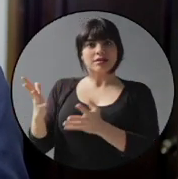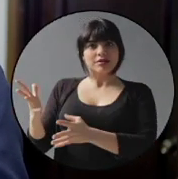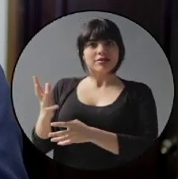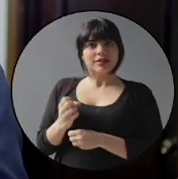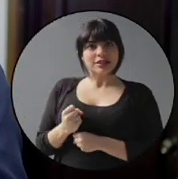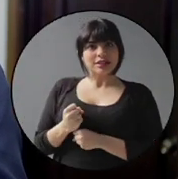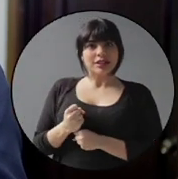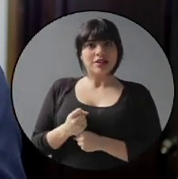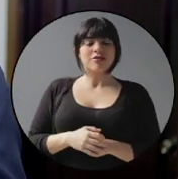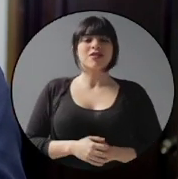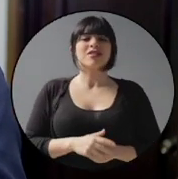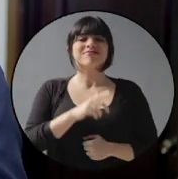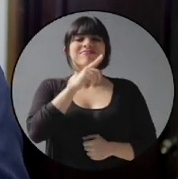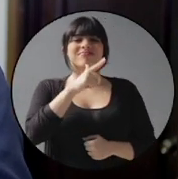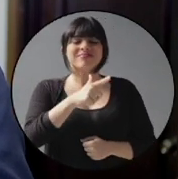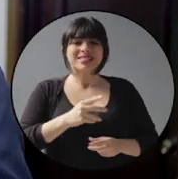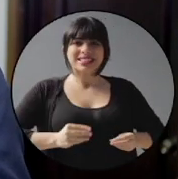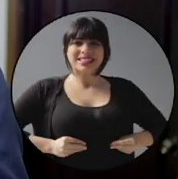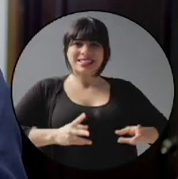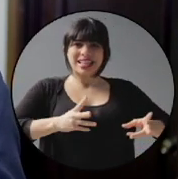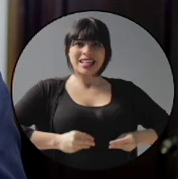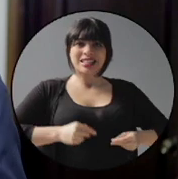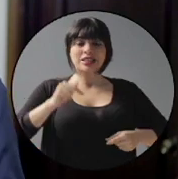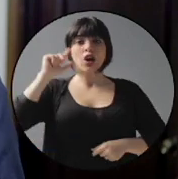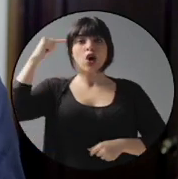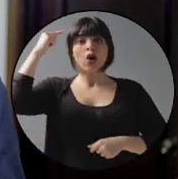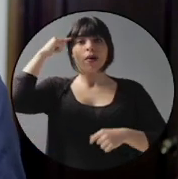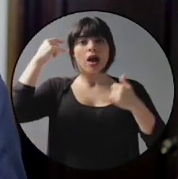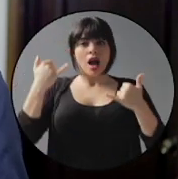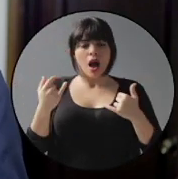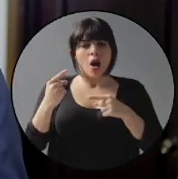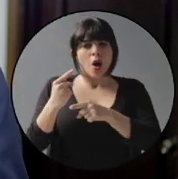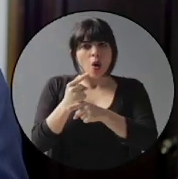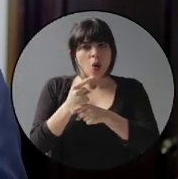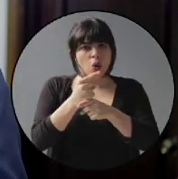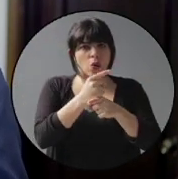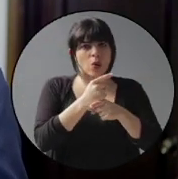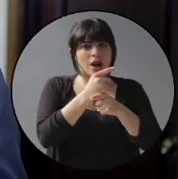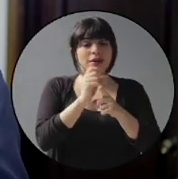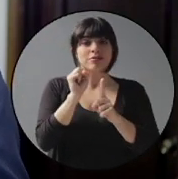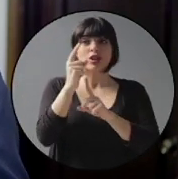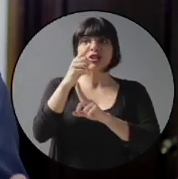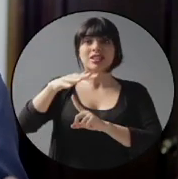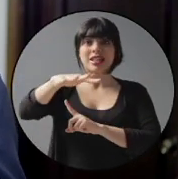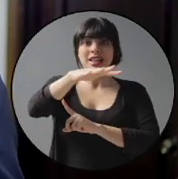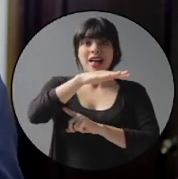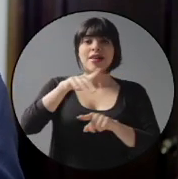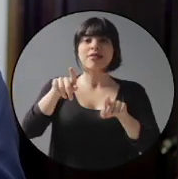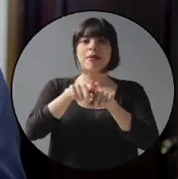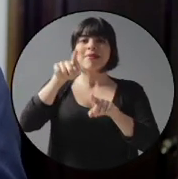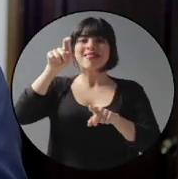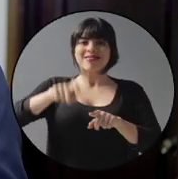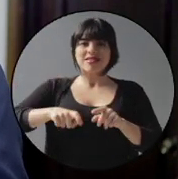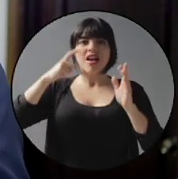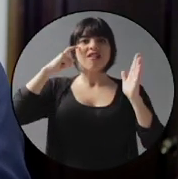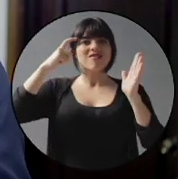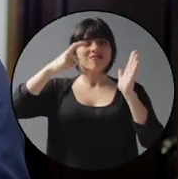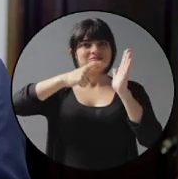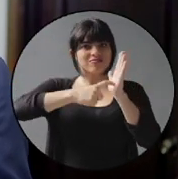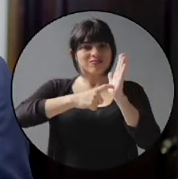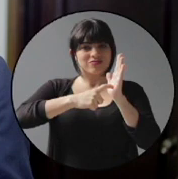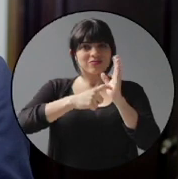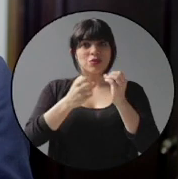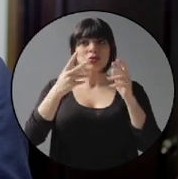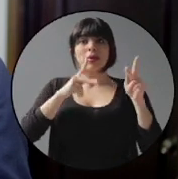Y hubo excesos en ese gasto que este gobierno está corrigiendo. Como sociedad, también debemos reconocer que muchos han